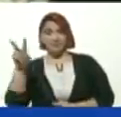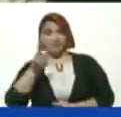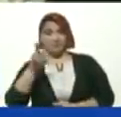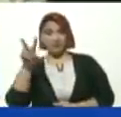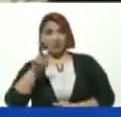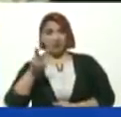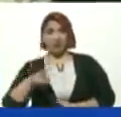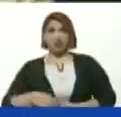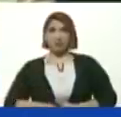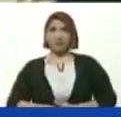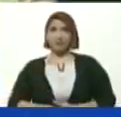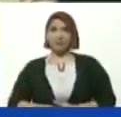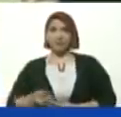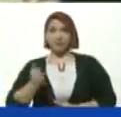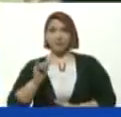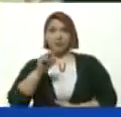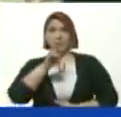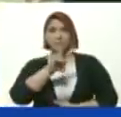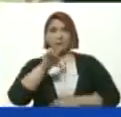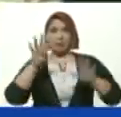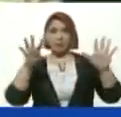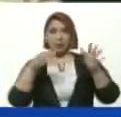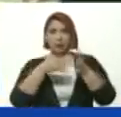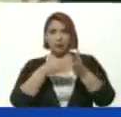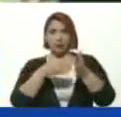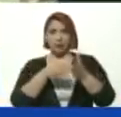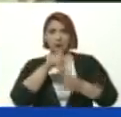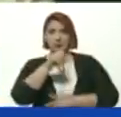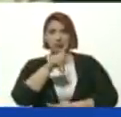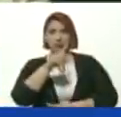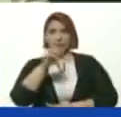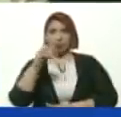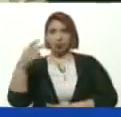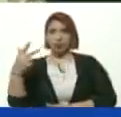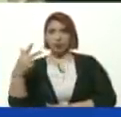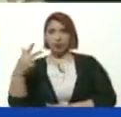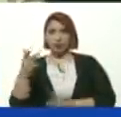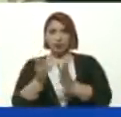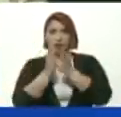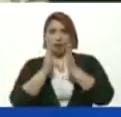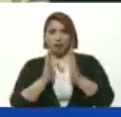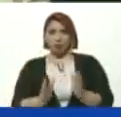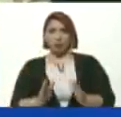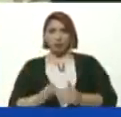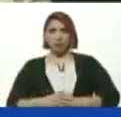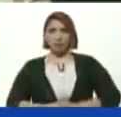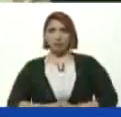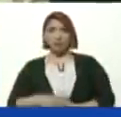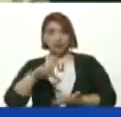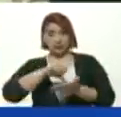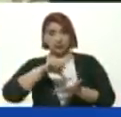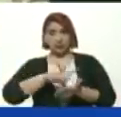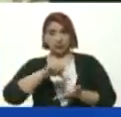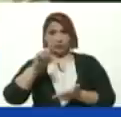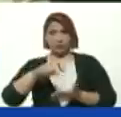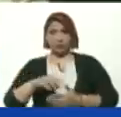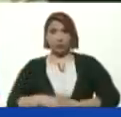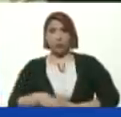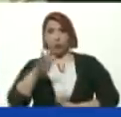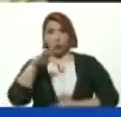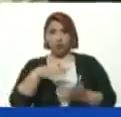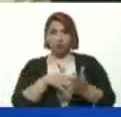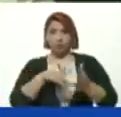Hay 29.103 planteles Educativos 4